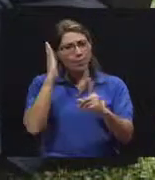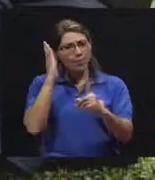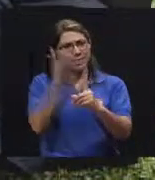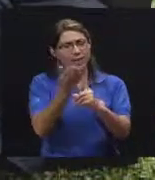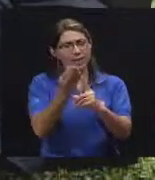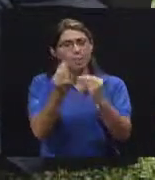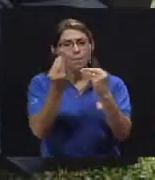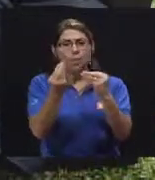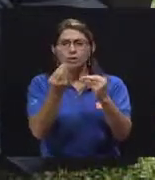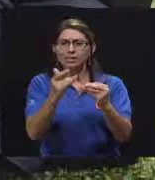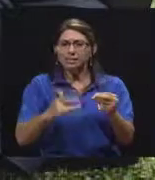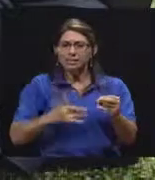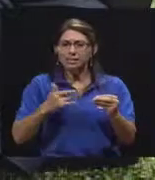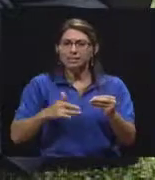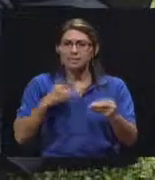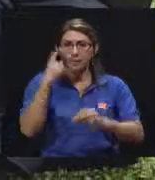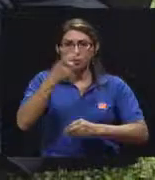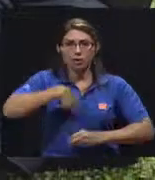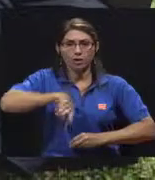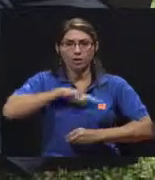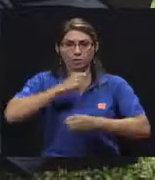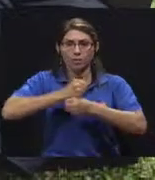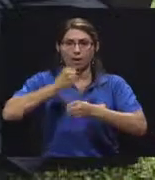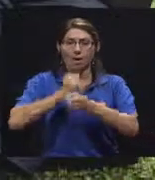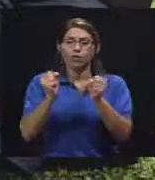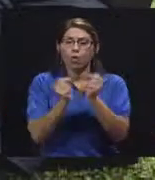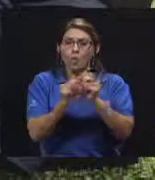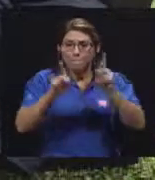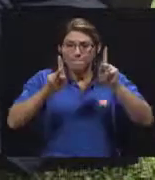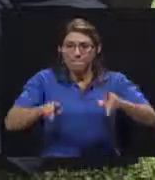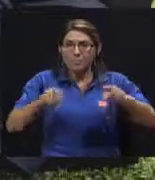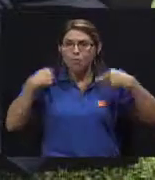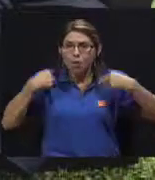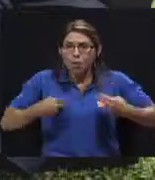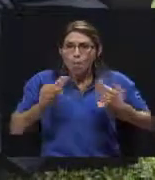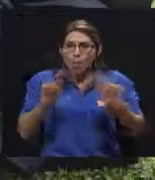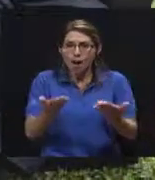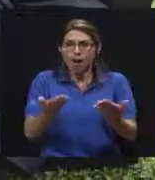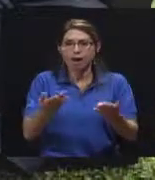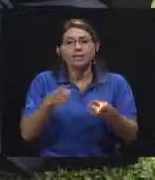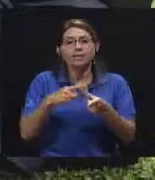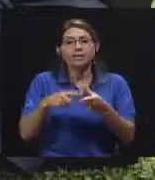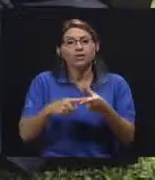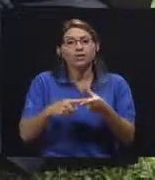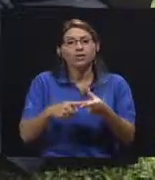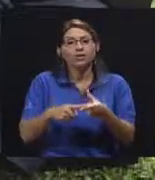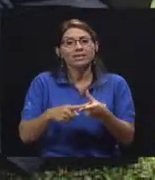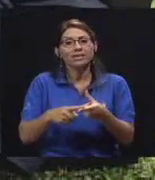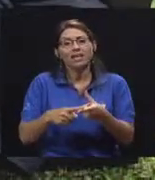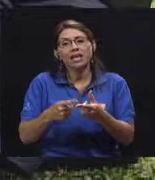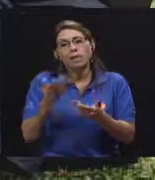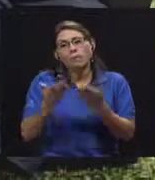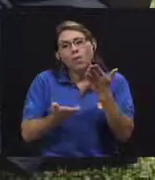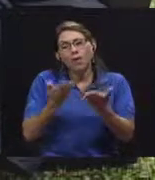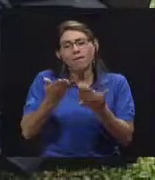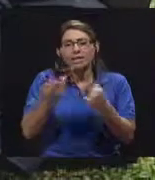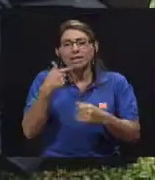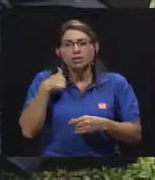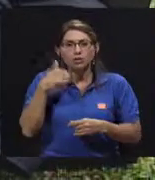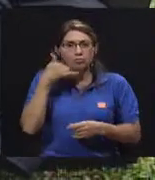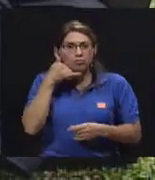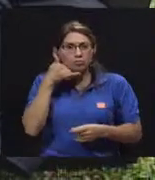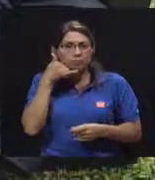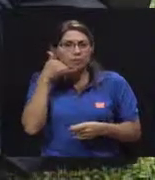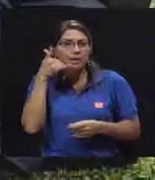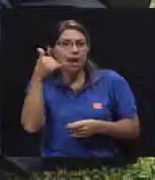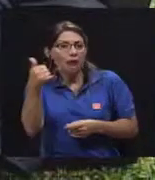estamos trabajando con vidas humanas. Entonces, probablemente por yo buscar a través de una llamada un mejor servicio, para mí un servicio